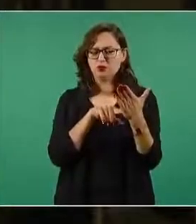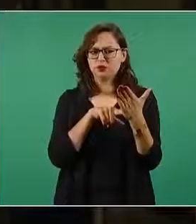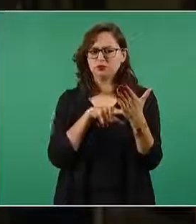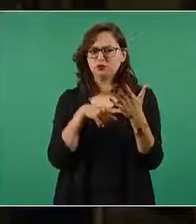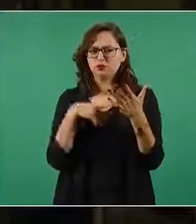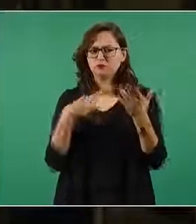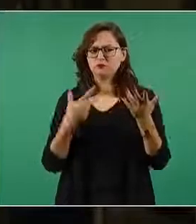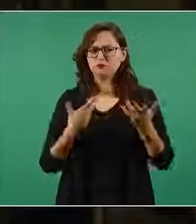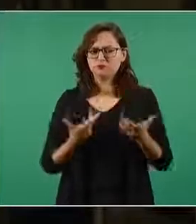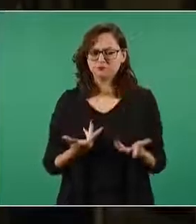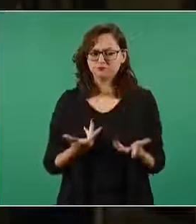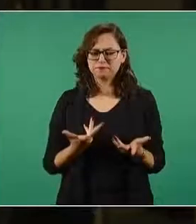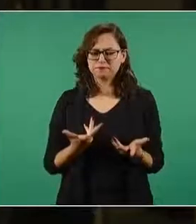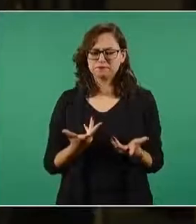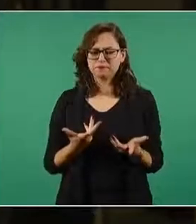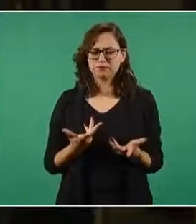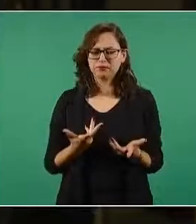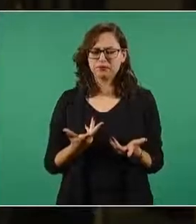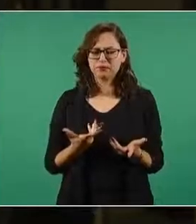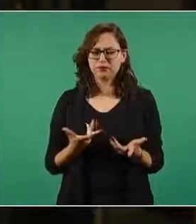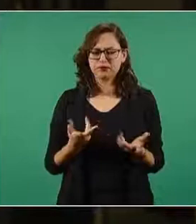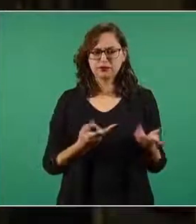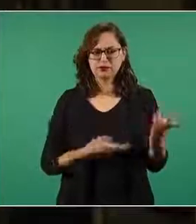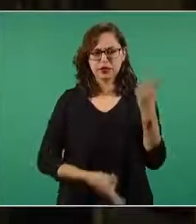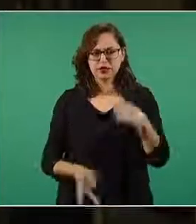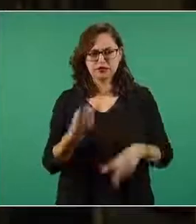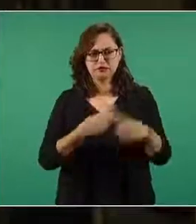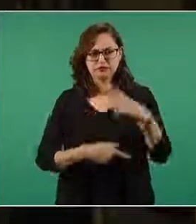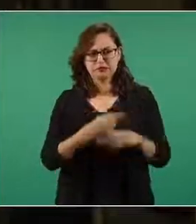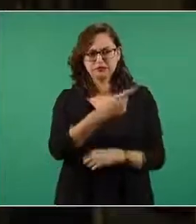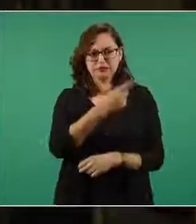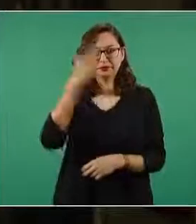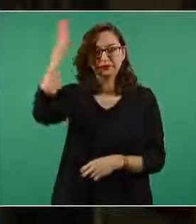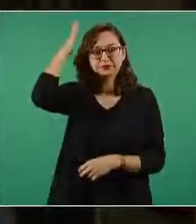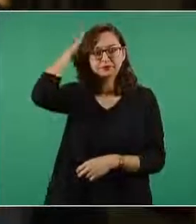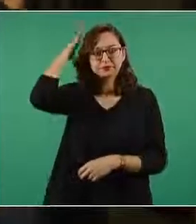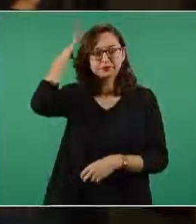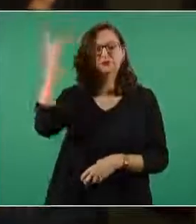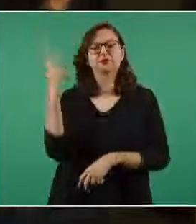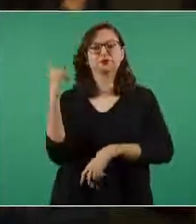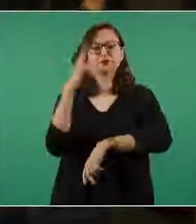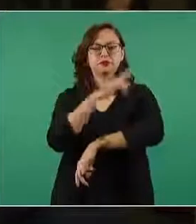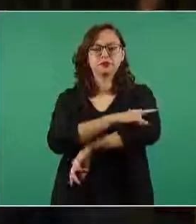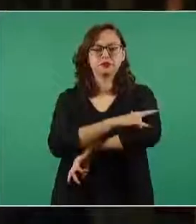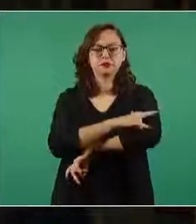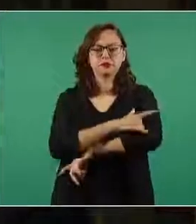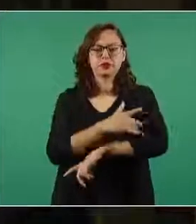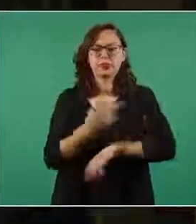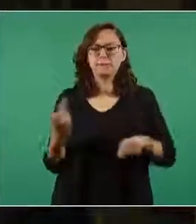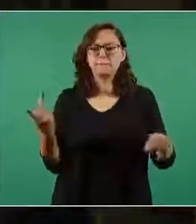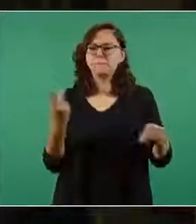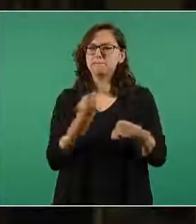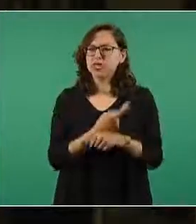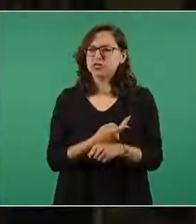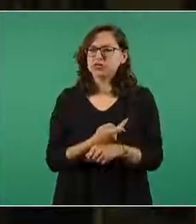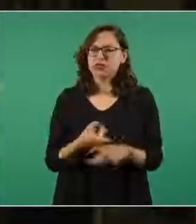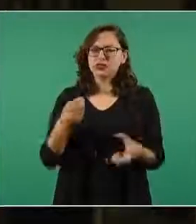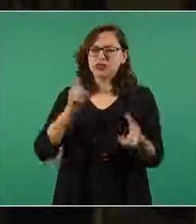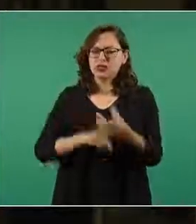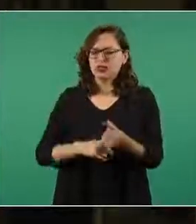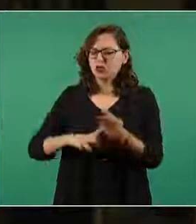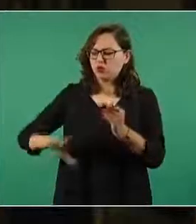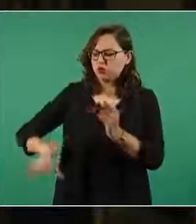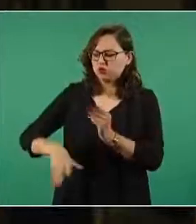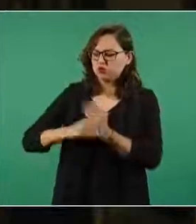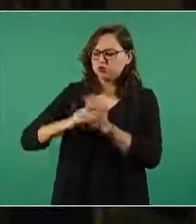¿qué diría aprovechando la presencia del titular del aeropuerto con respecto a todas estas denuncias o todo